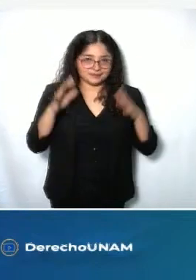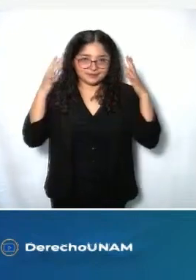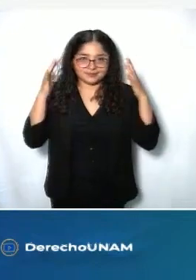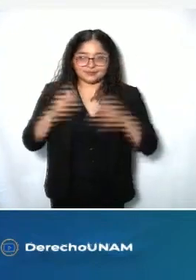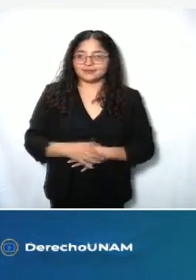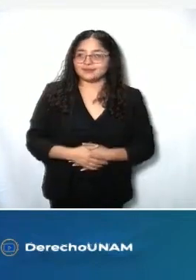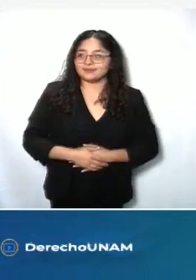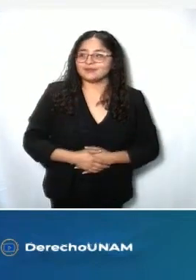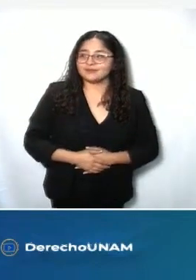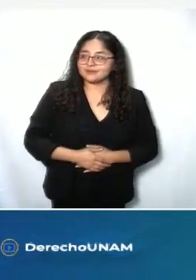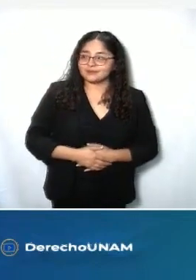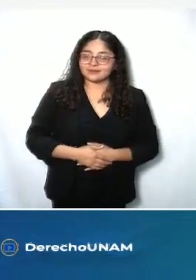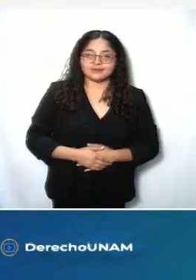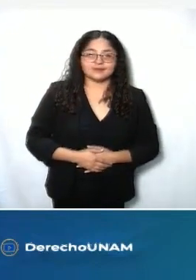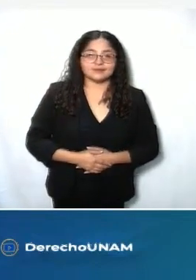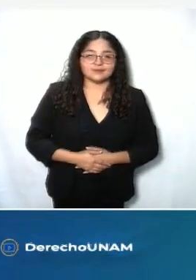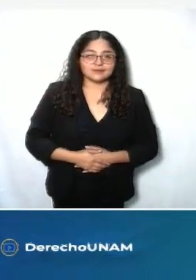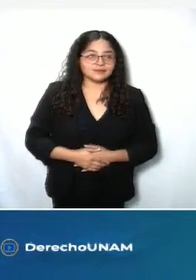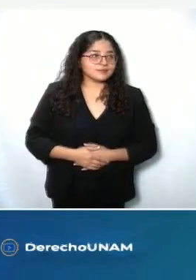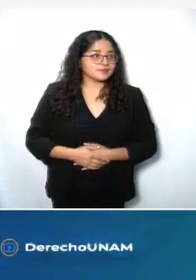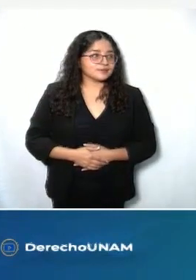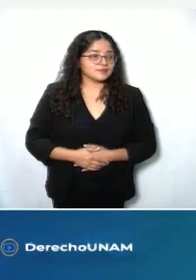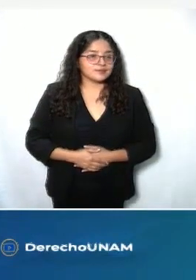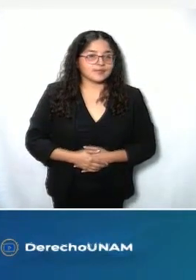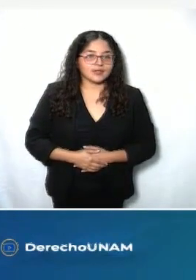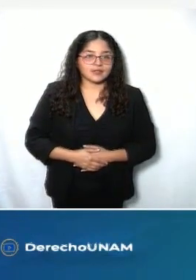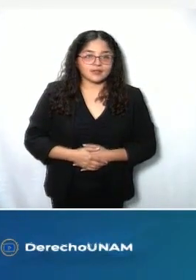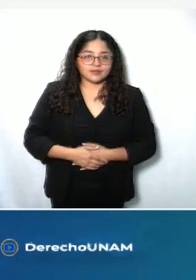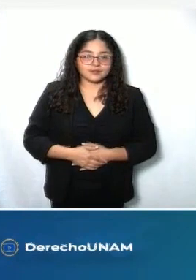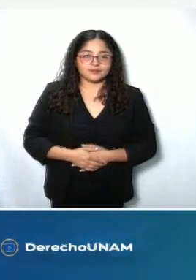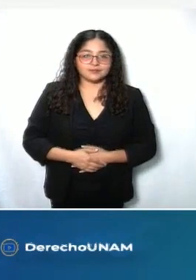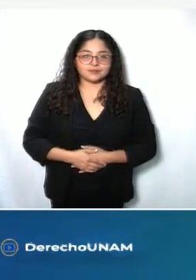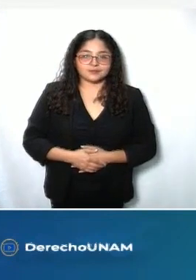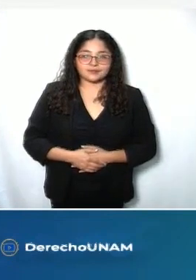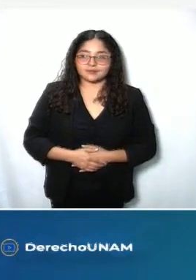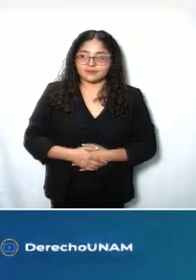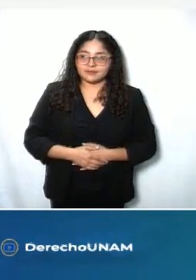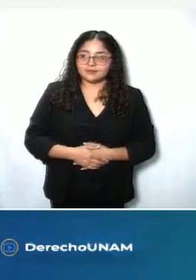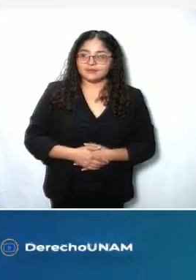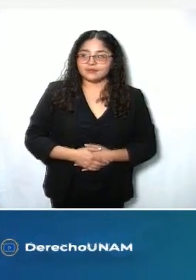Les brindamos un fuerte aplauso. Aplausos. Aplausos.